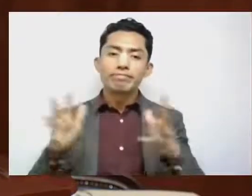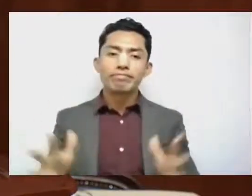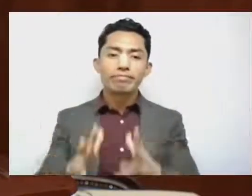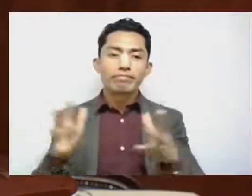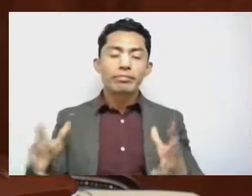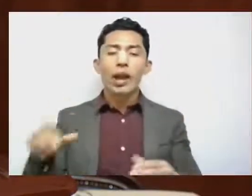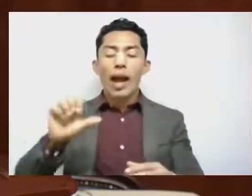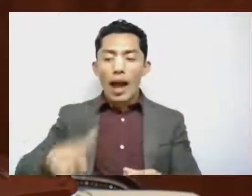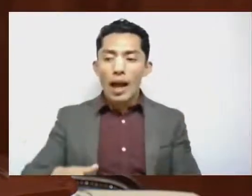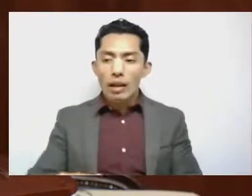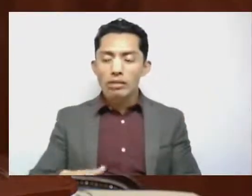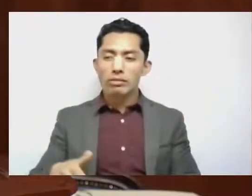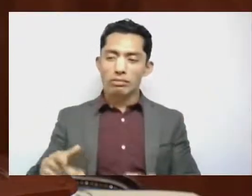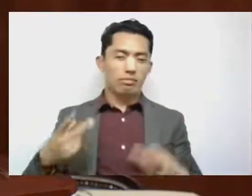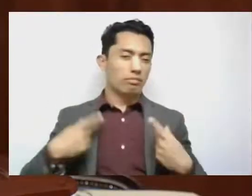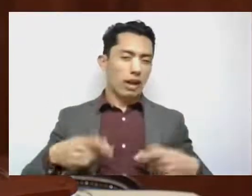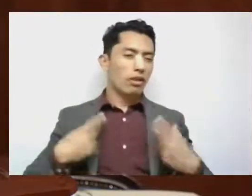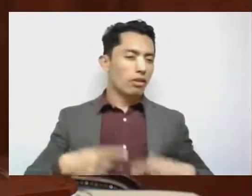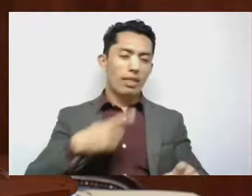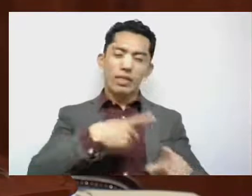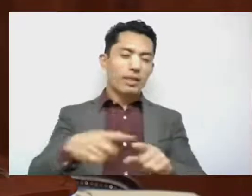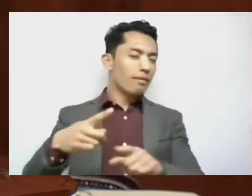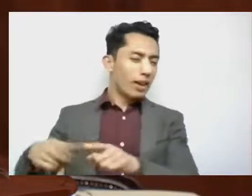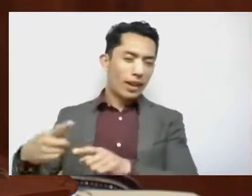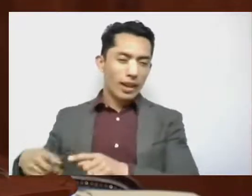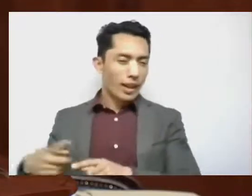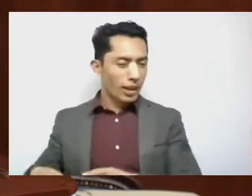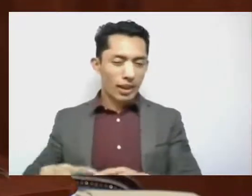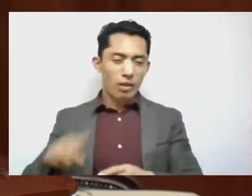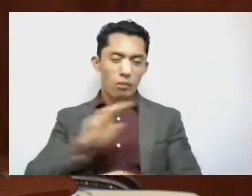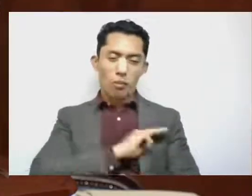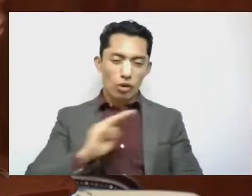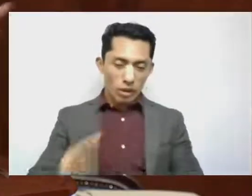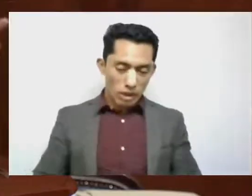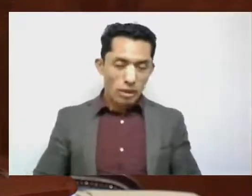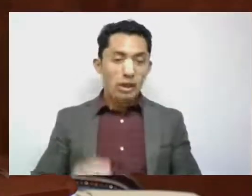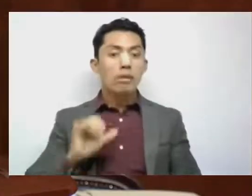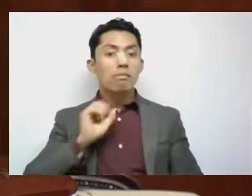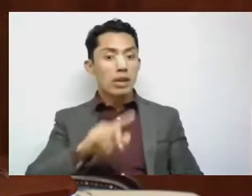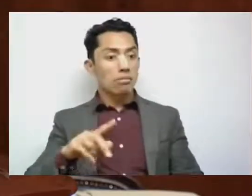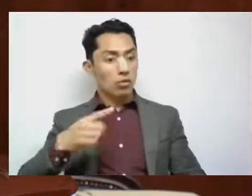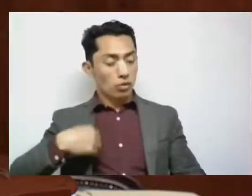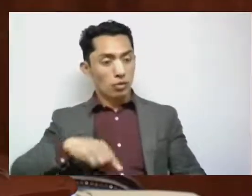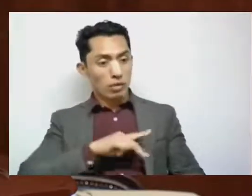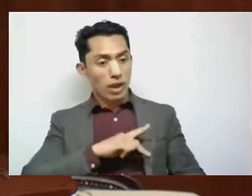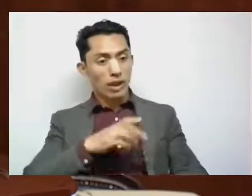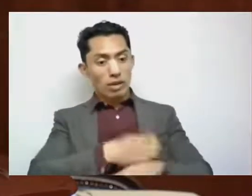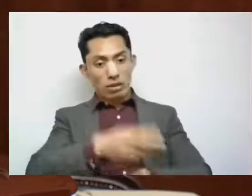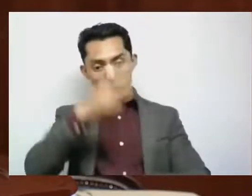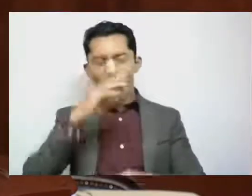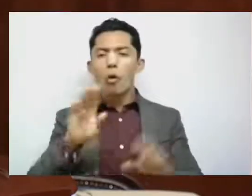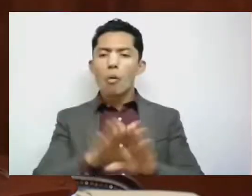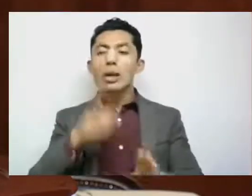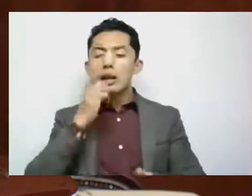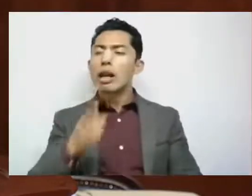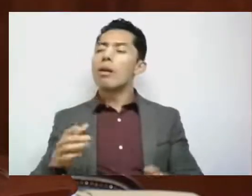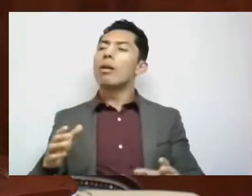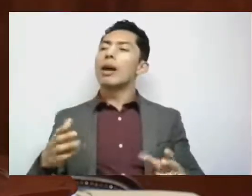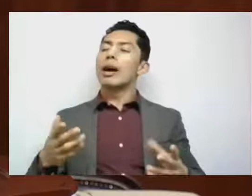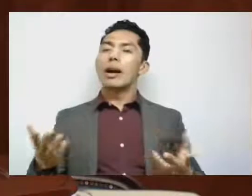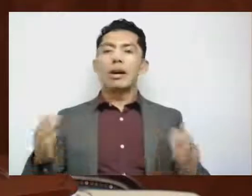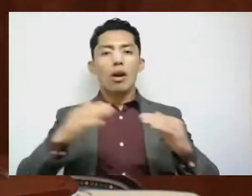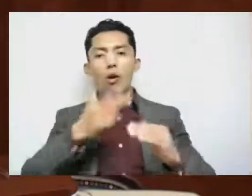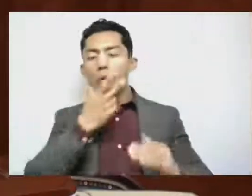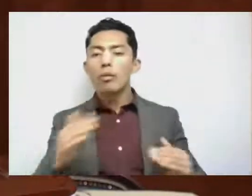todas las personas de un municipio y de nuestro Estado, la equidad, la igualdad y el